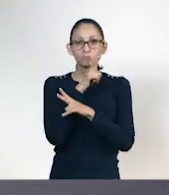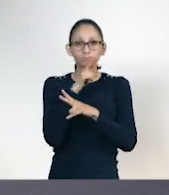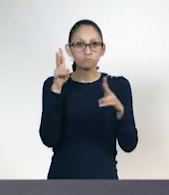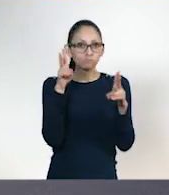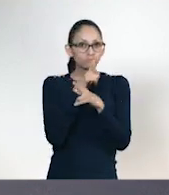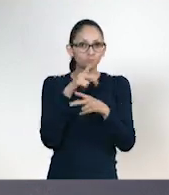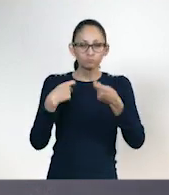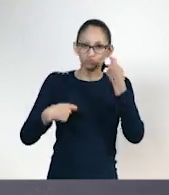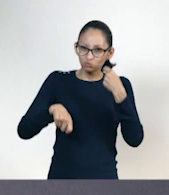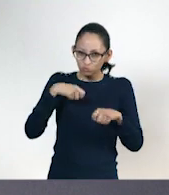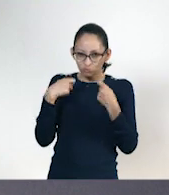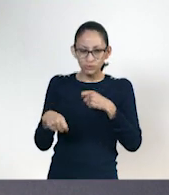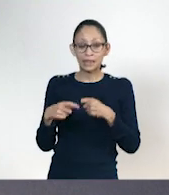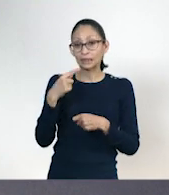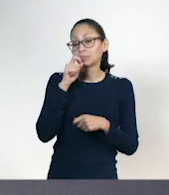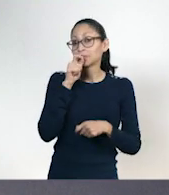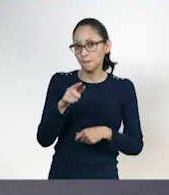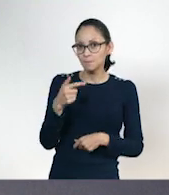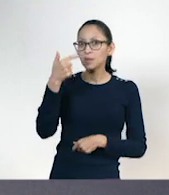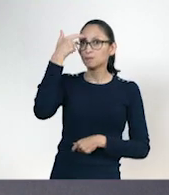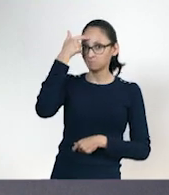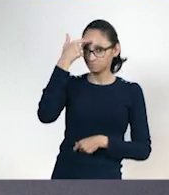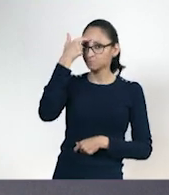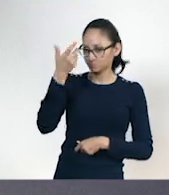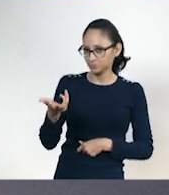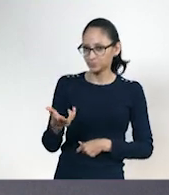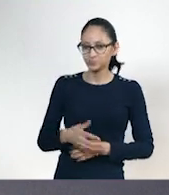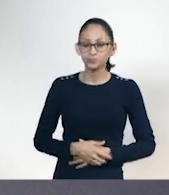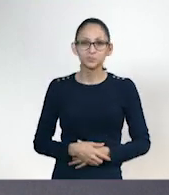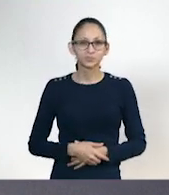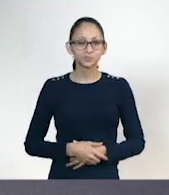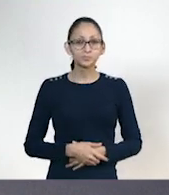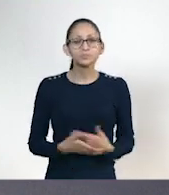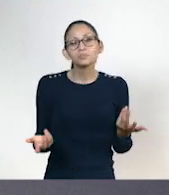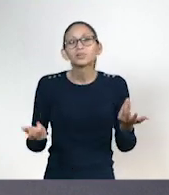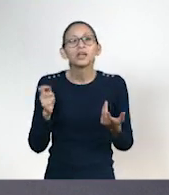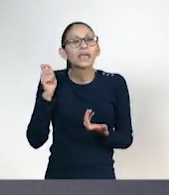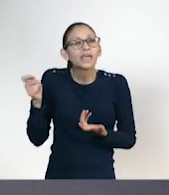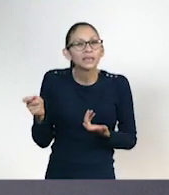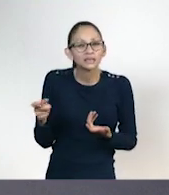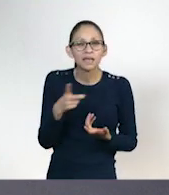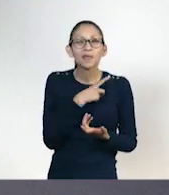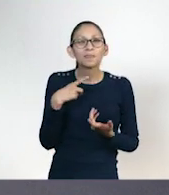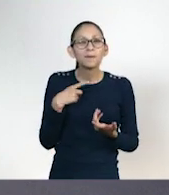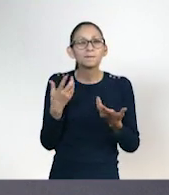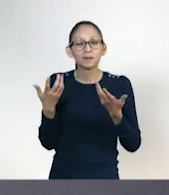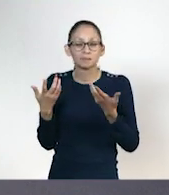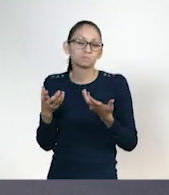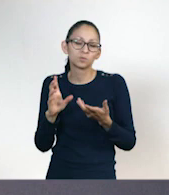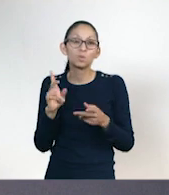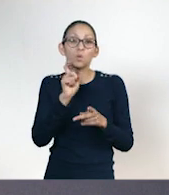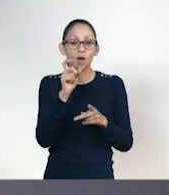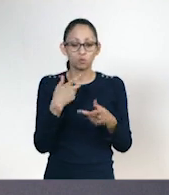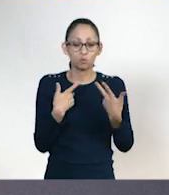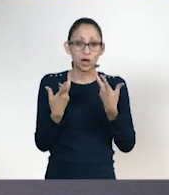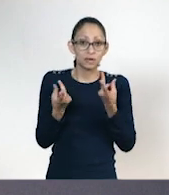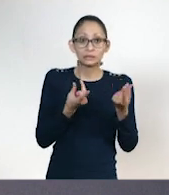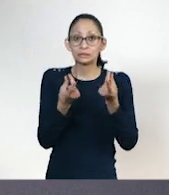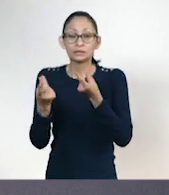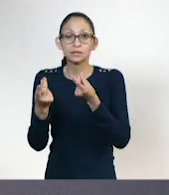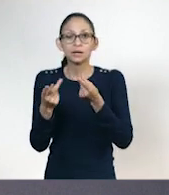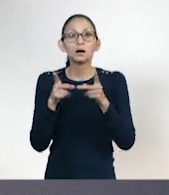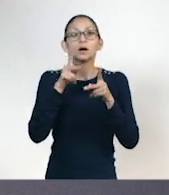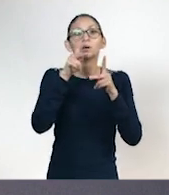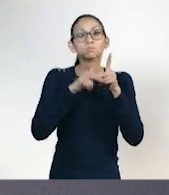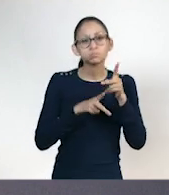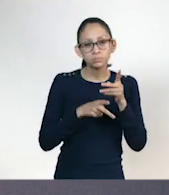y el cognitivo. Ok. Es decir, consiste en realizar pequeños descansos con actividades en movimientos